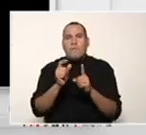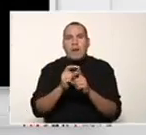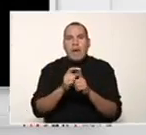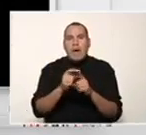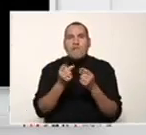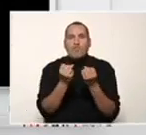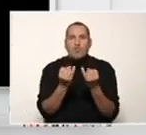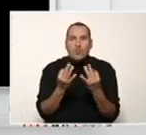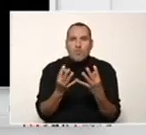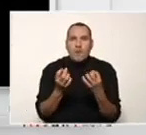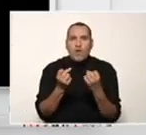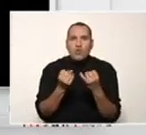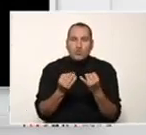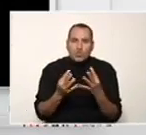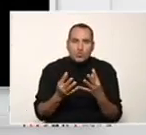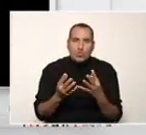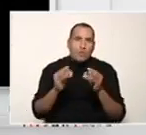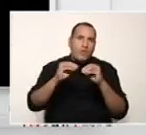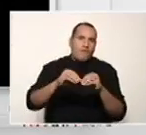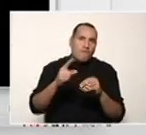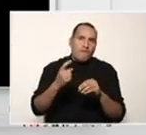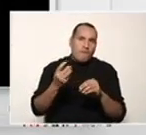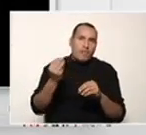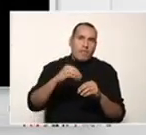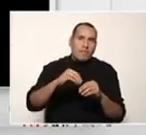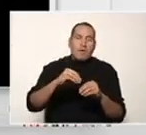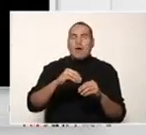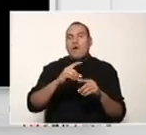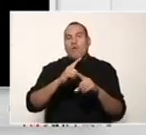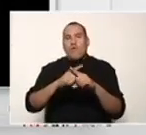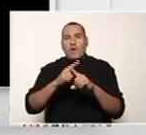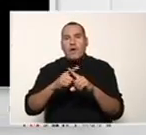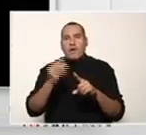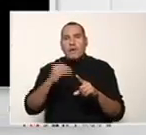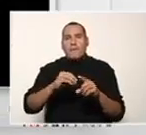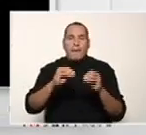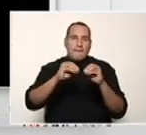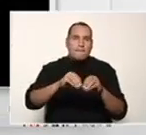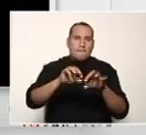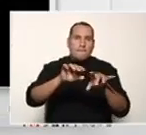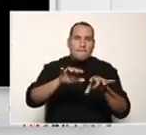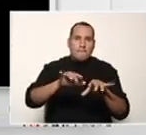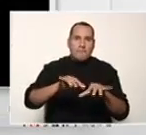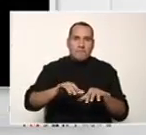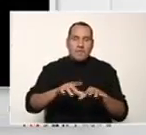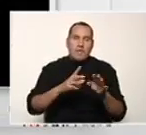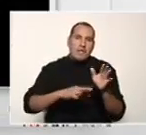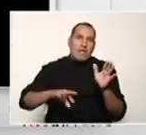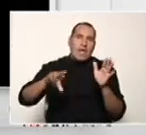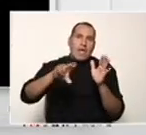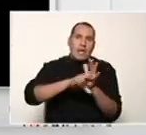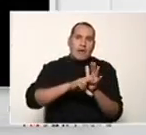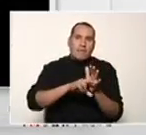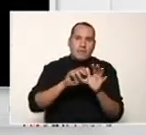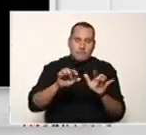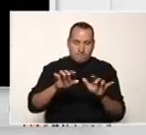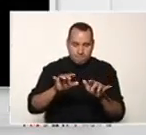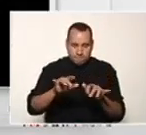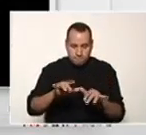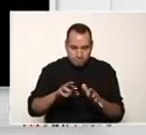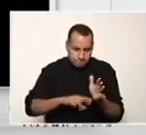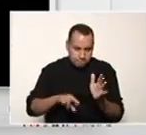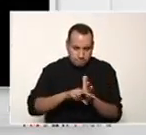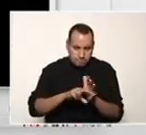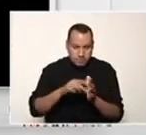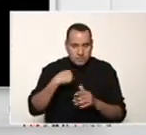través del mismo procedimiento de concatenar y simplemente lo que hago es repetir y tomar en consideración los